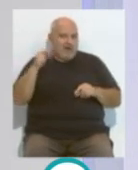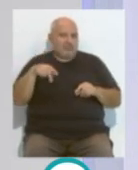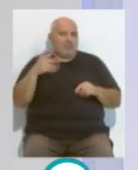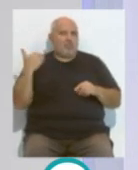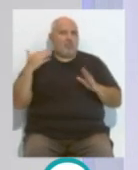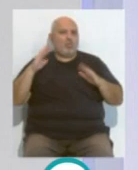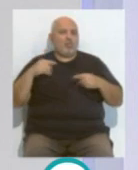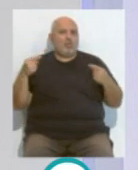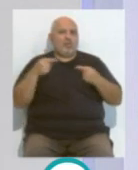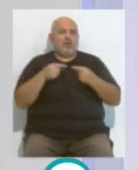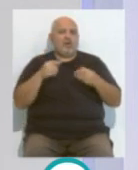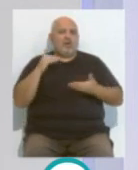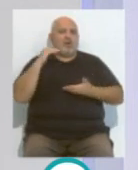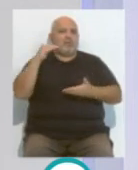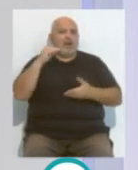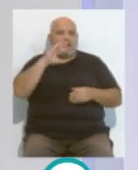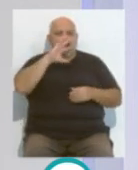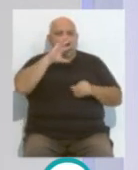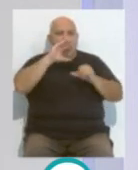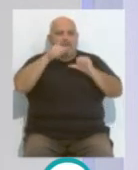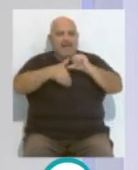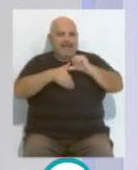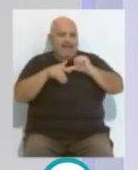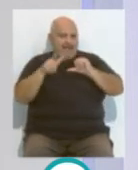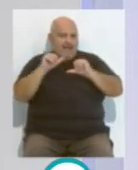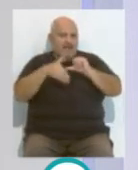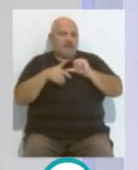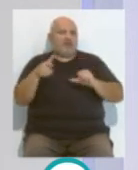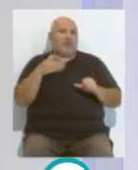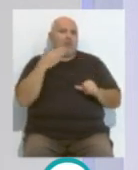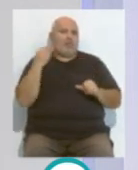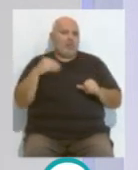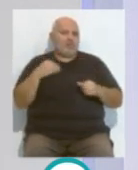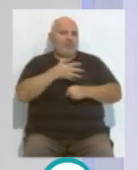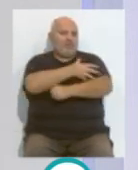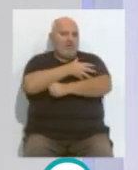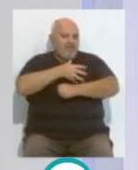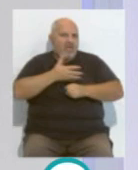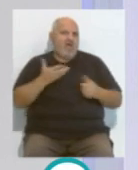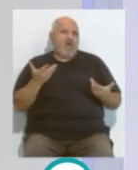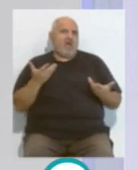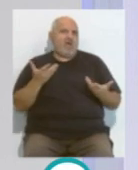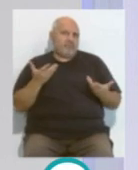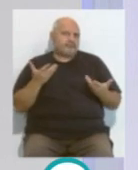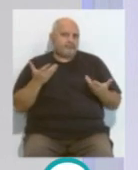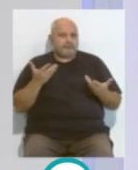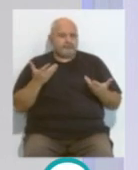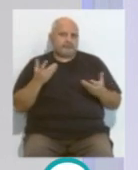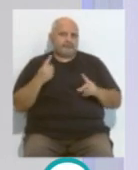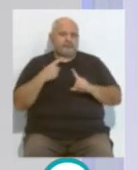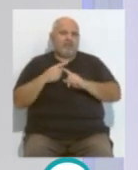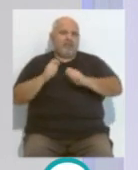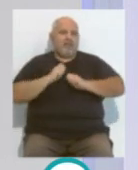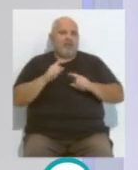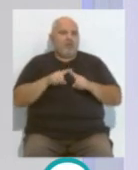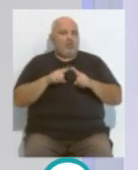recientemente en la Copa América y, bueno, creo que tiene juventud, fuerza y creo que va a sumar que